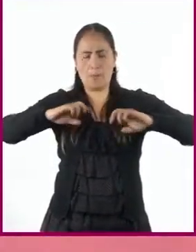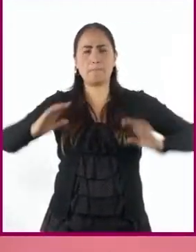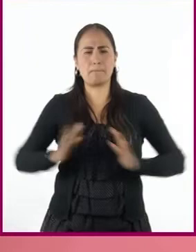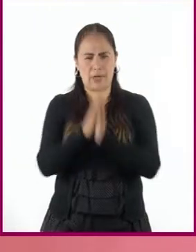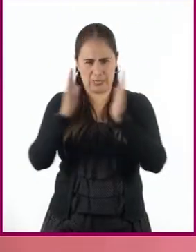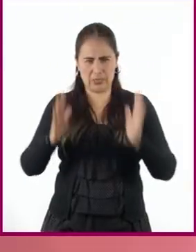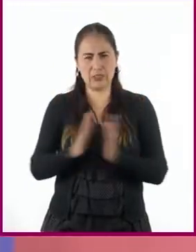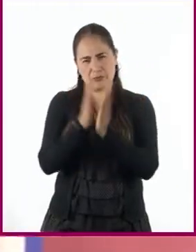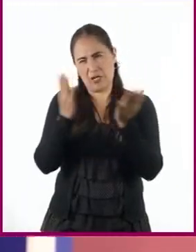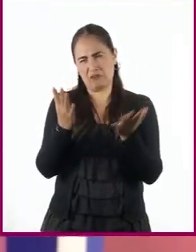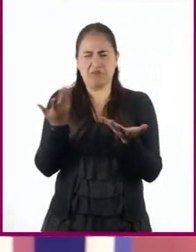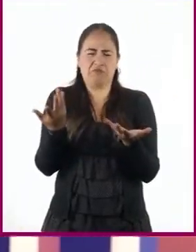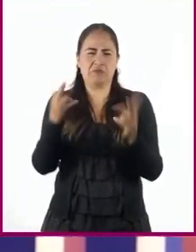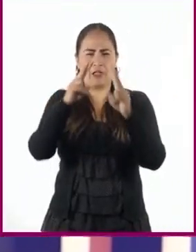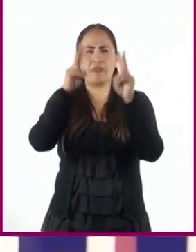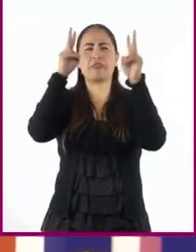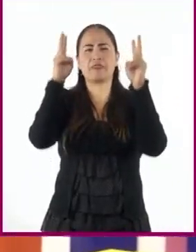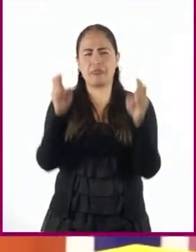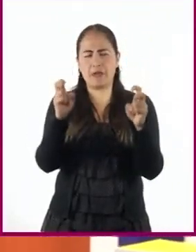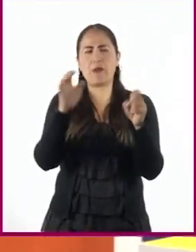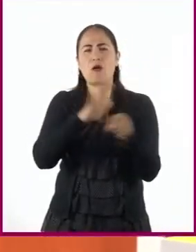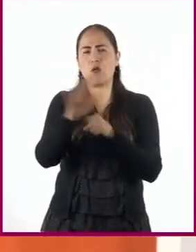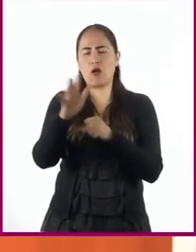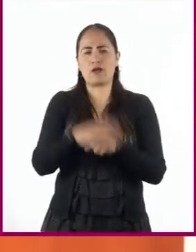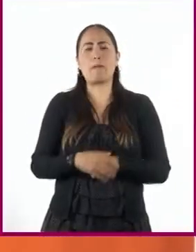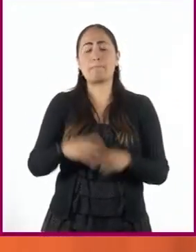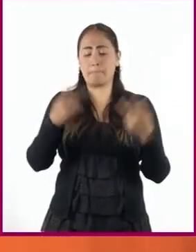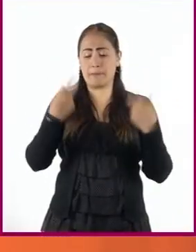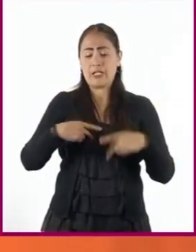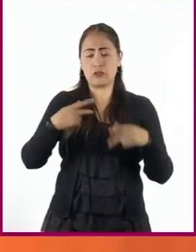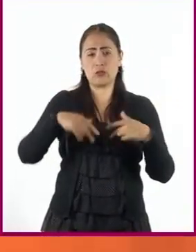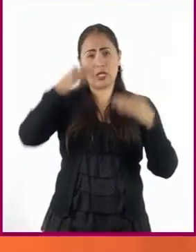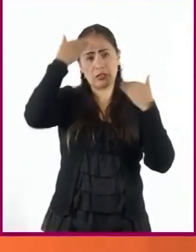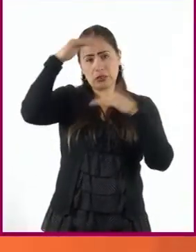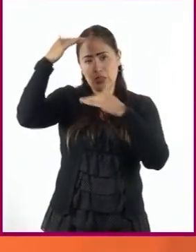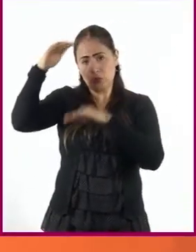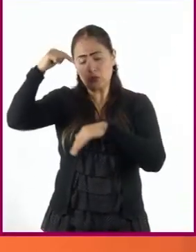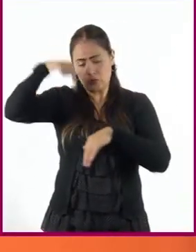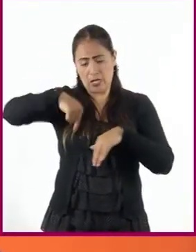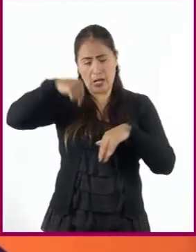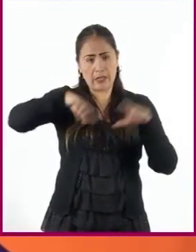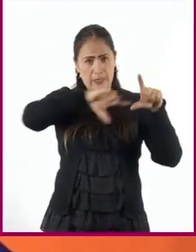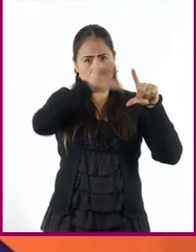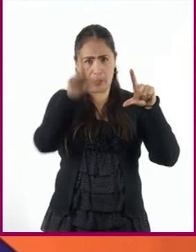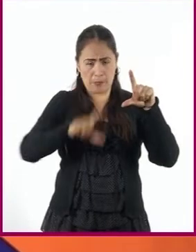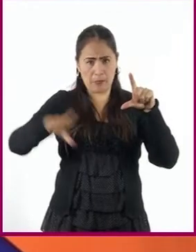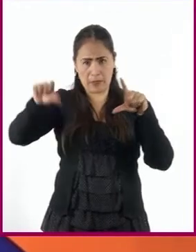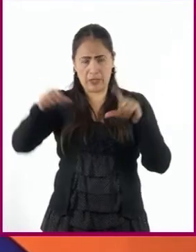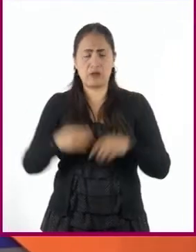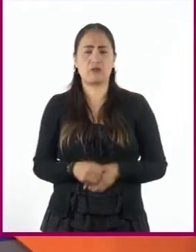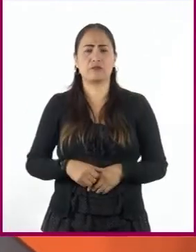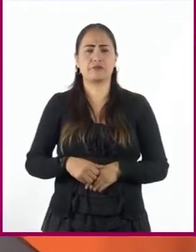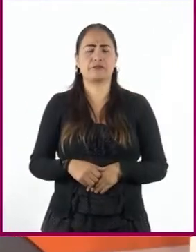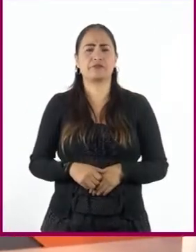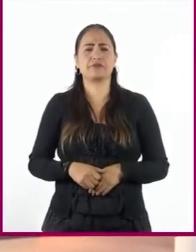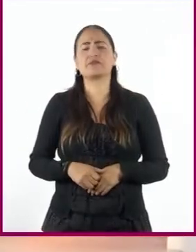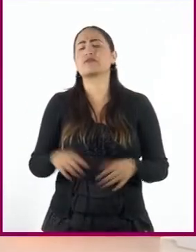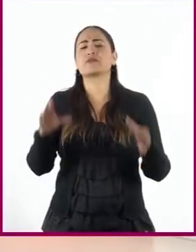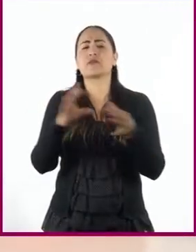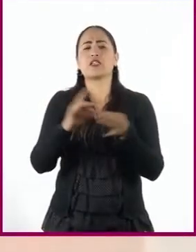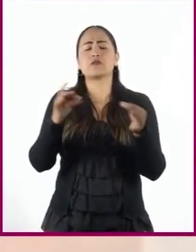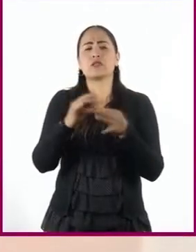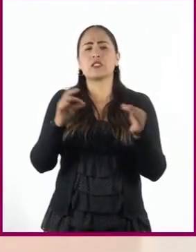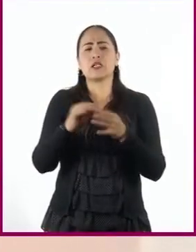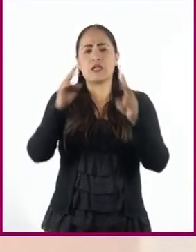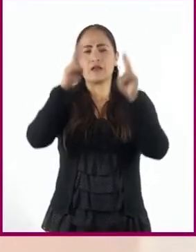el tema es los adultos mayores en México y quieren hablar de la importancia que tiene que los adultos mayores